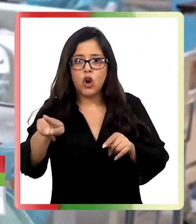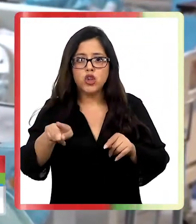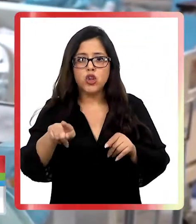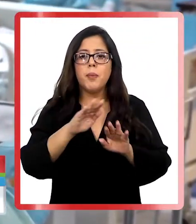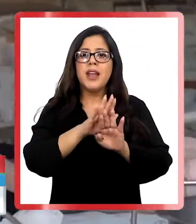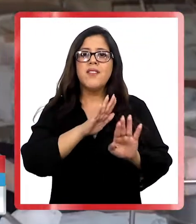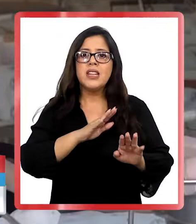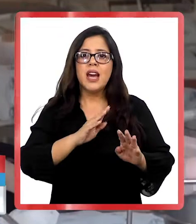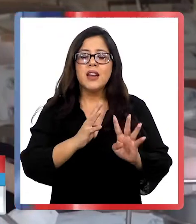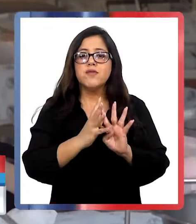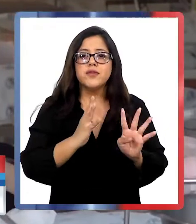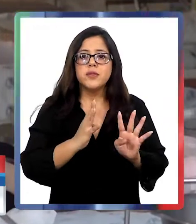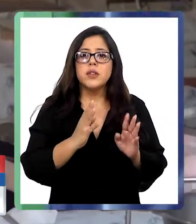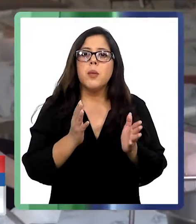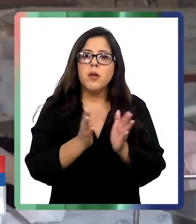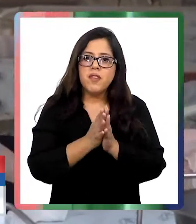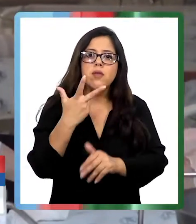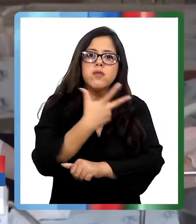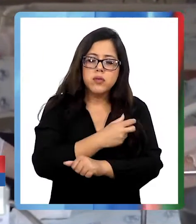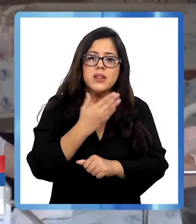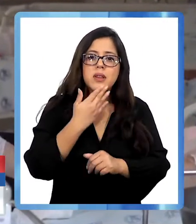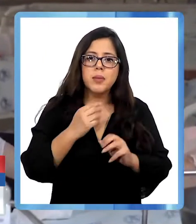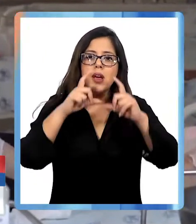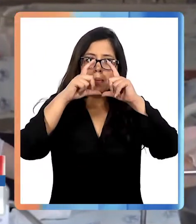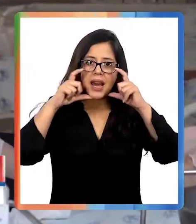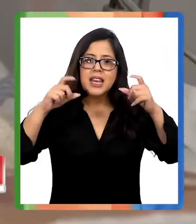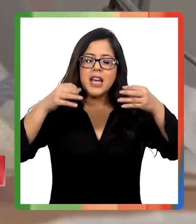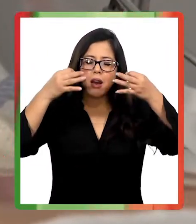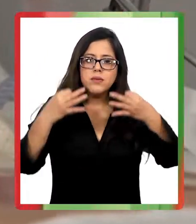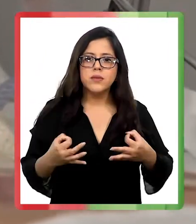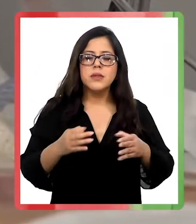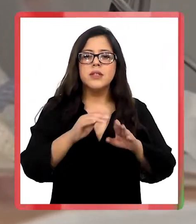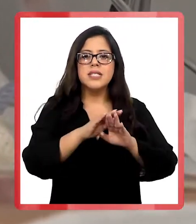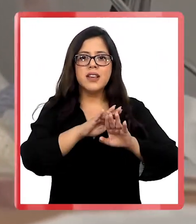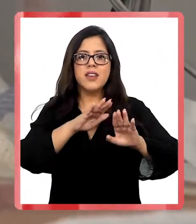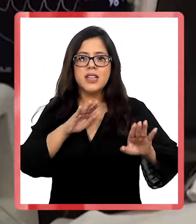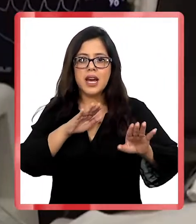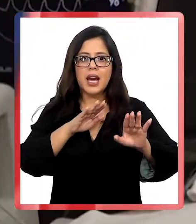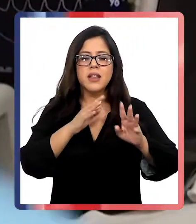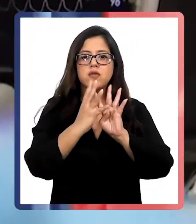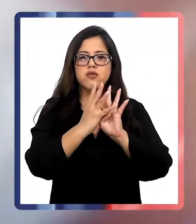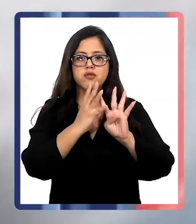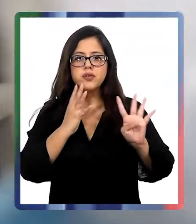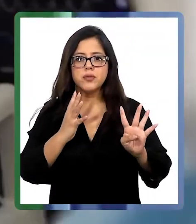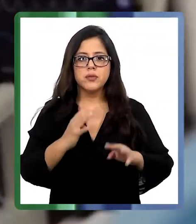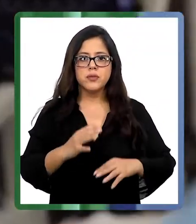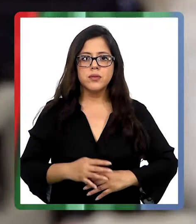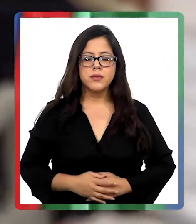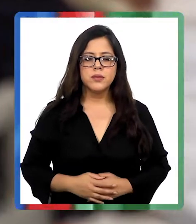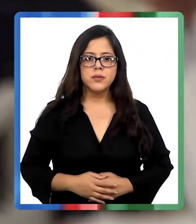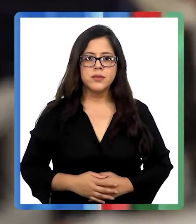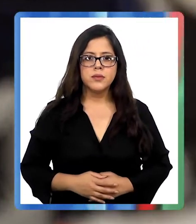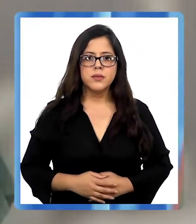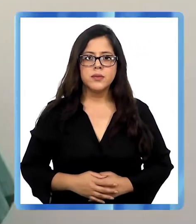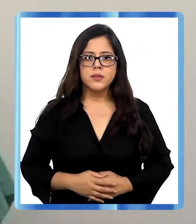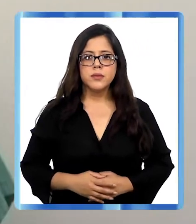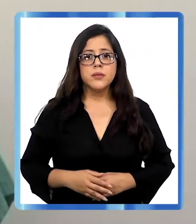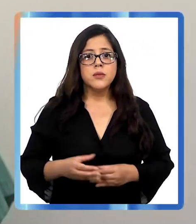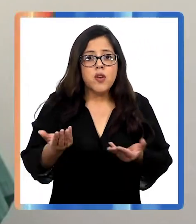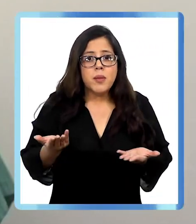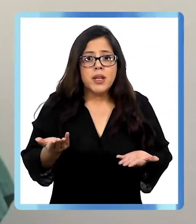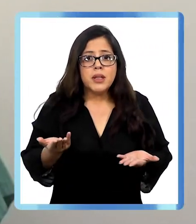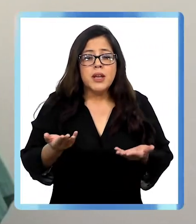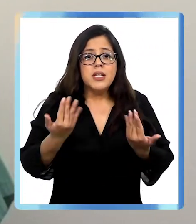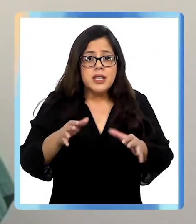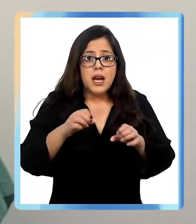colapso. Por lo tanto, a vacunarse, a usar correctamente la mascarilla y evitar aglomeraciones. Es evidente